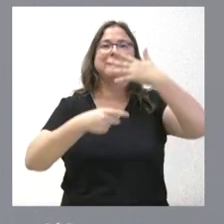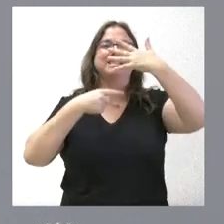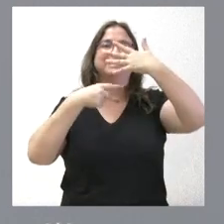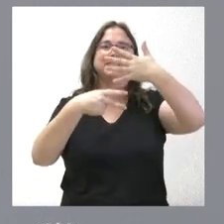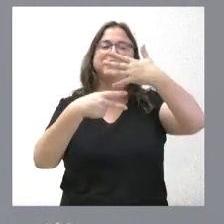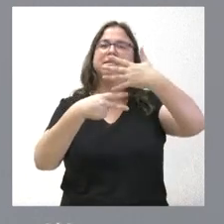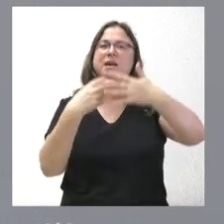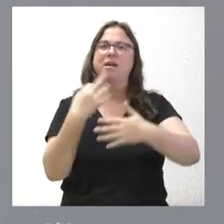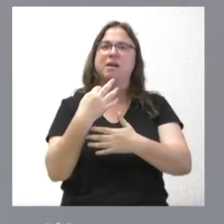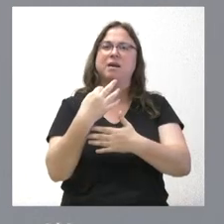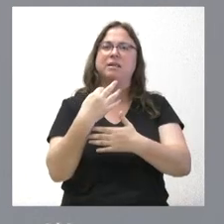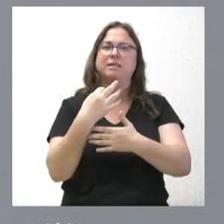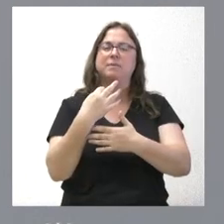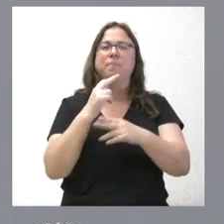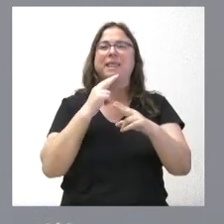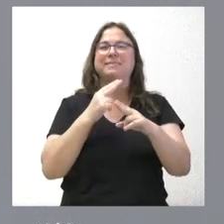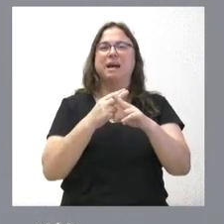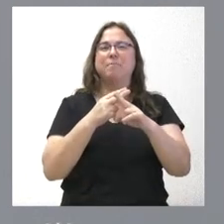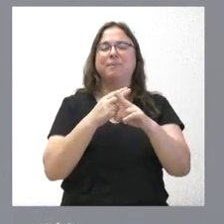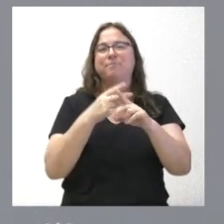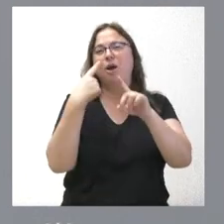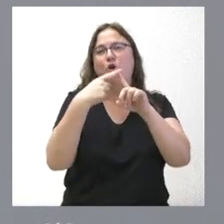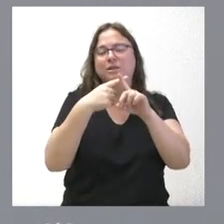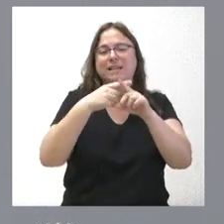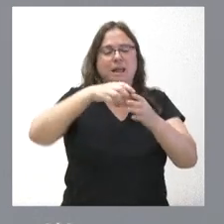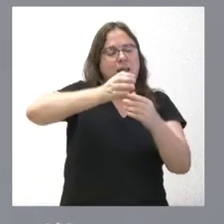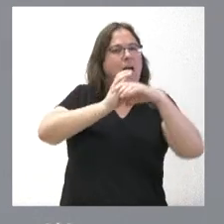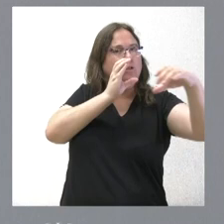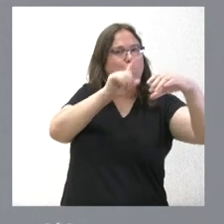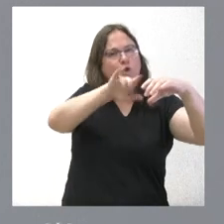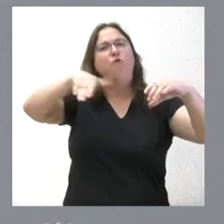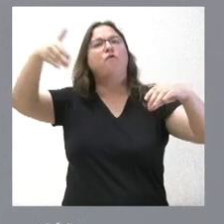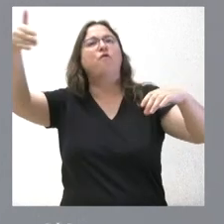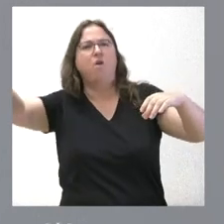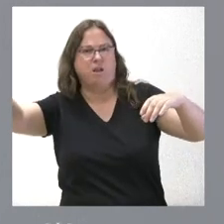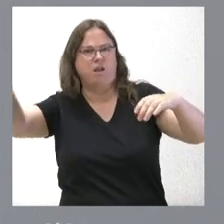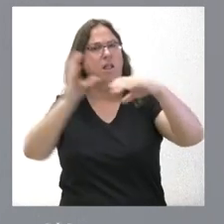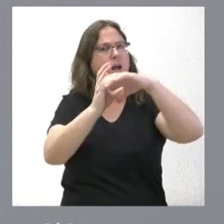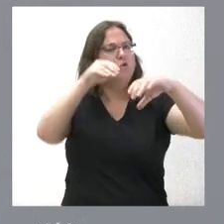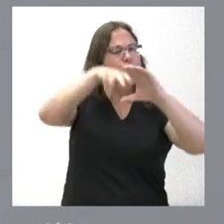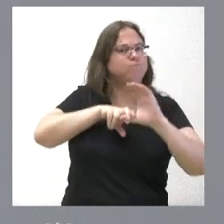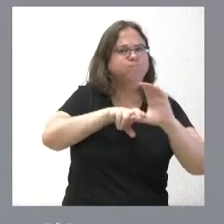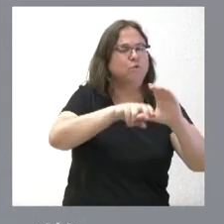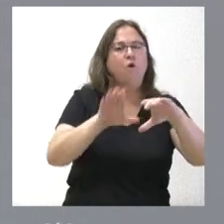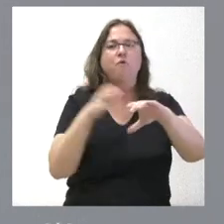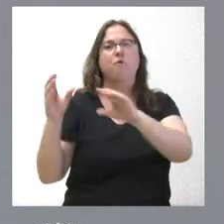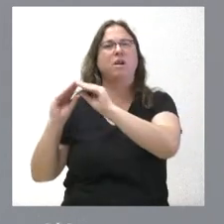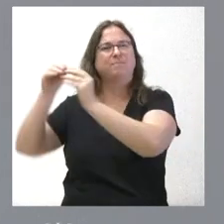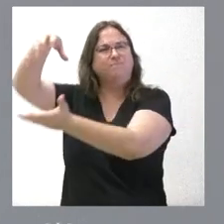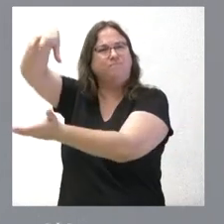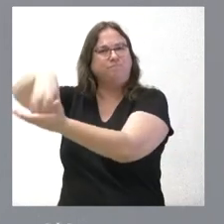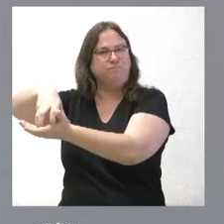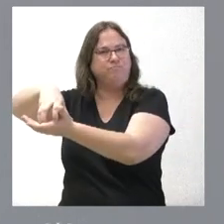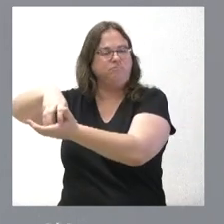equipamiento no embarcado, es decir, aquel que se instalará fuera de los vehículos y no se transporta con el propio vehículo.